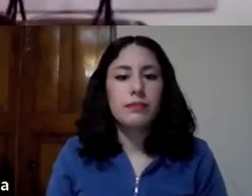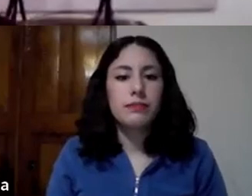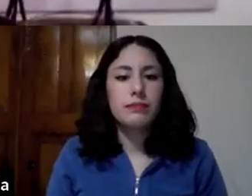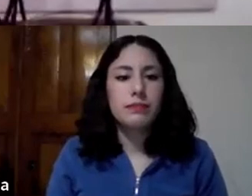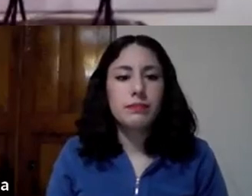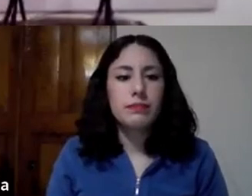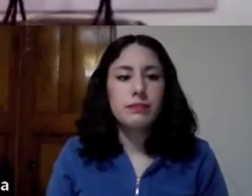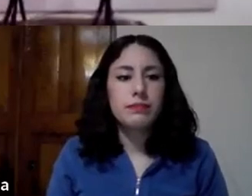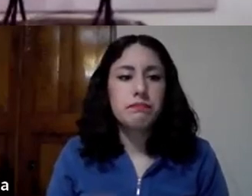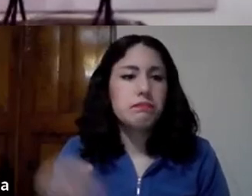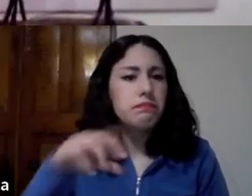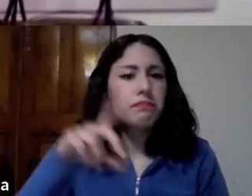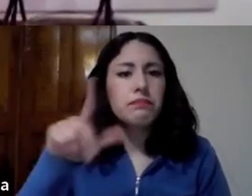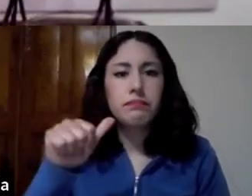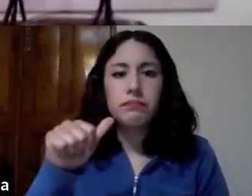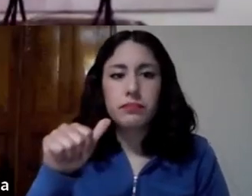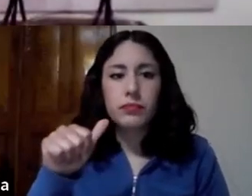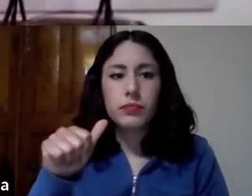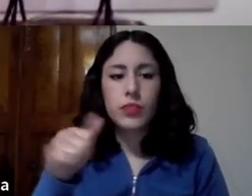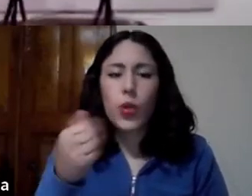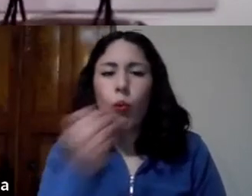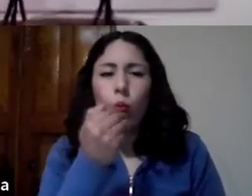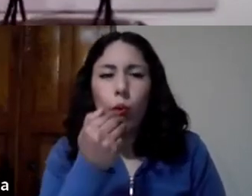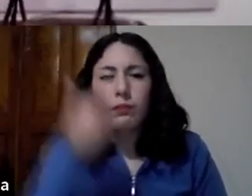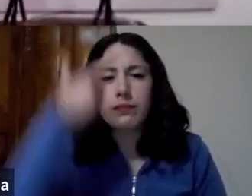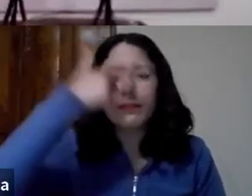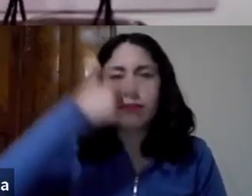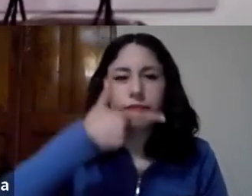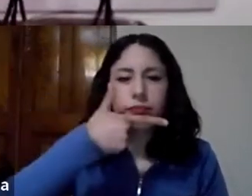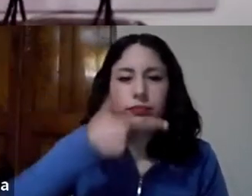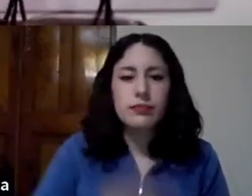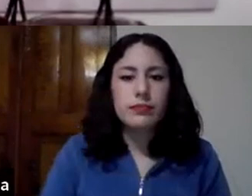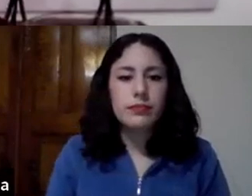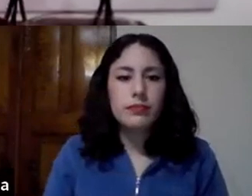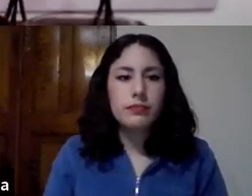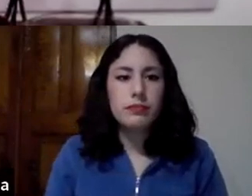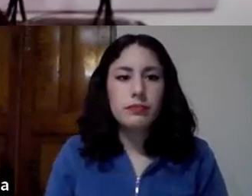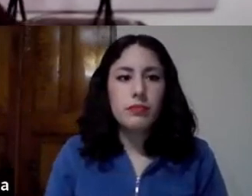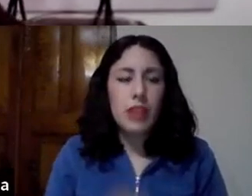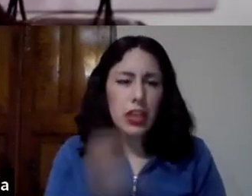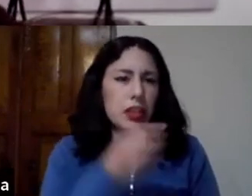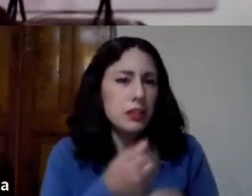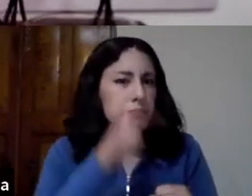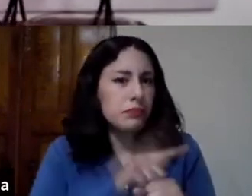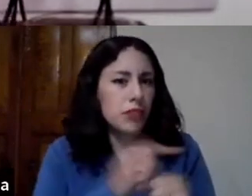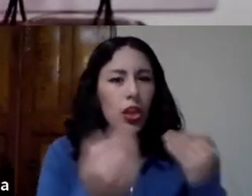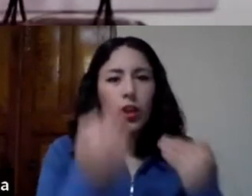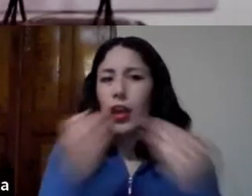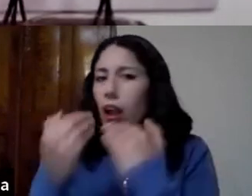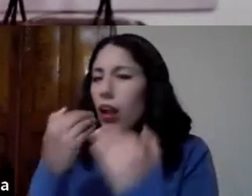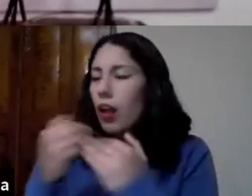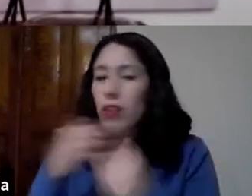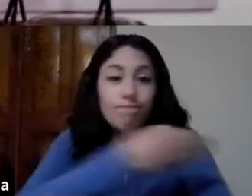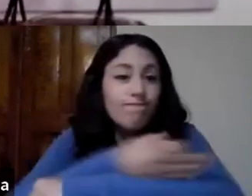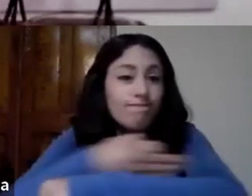se hacía una cena y se comía el animal entre las familias entonces también era un compartir de